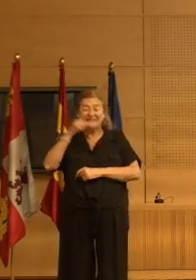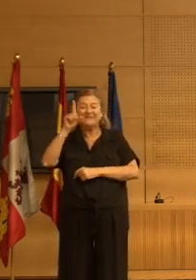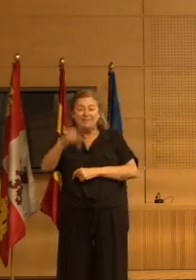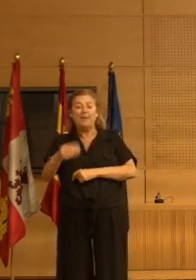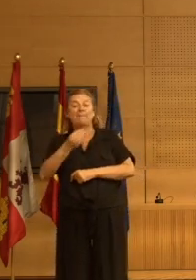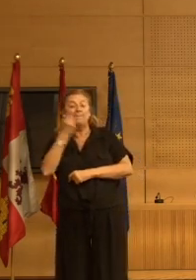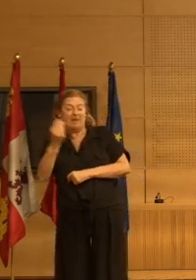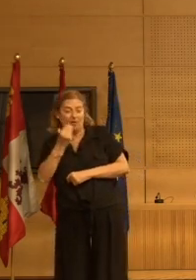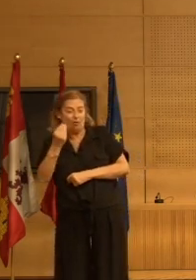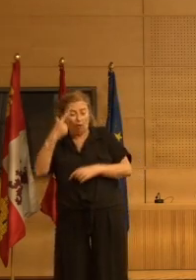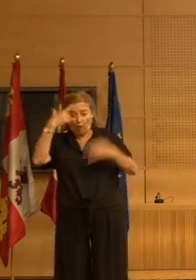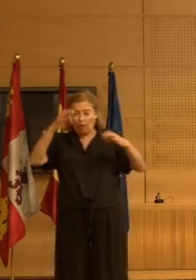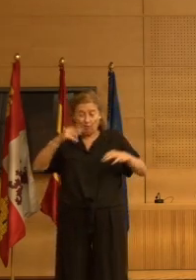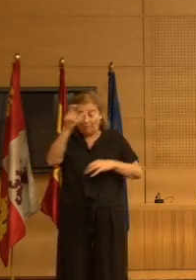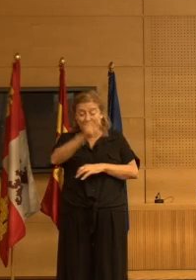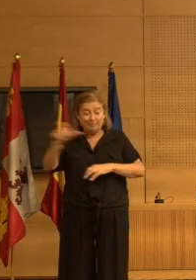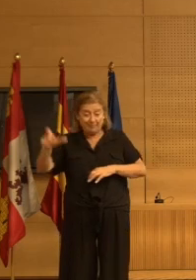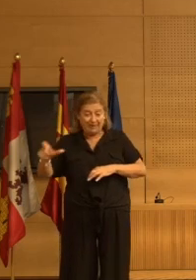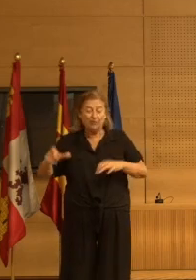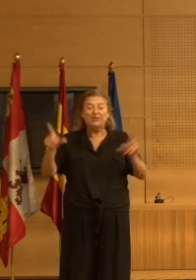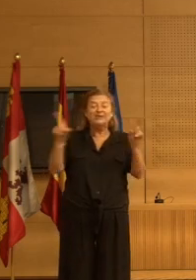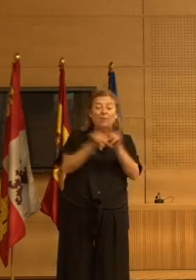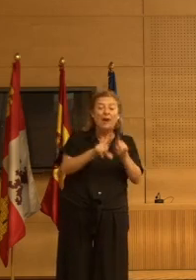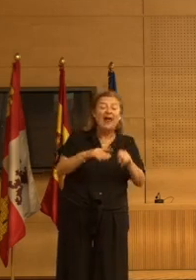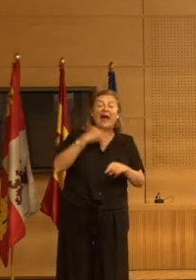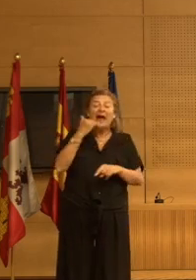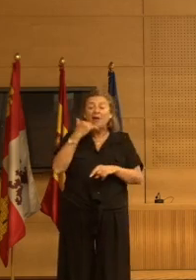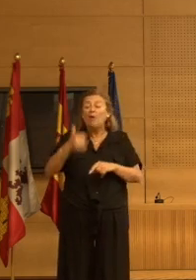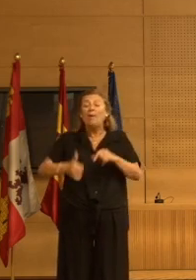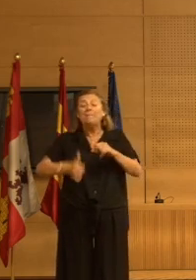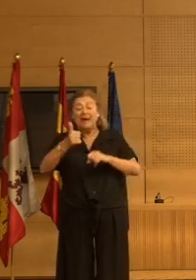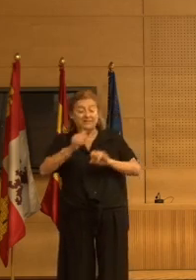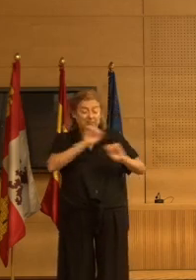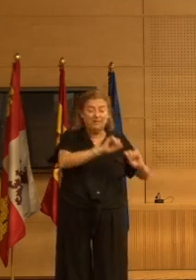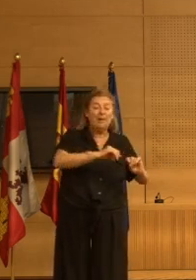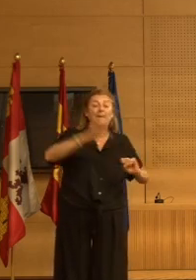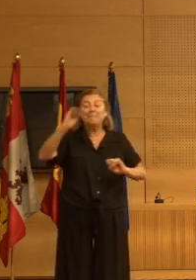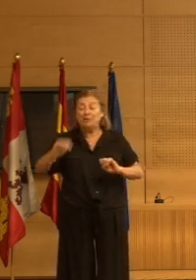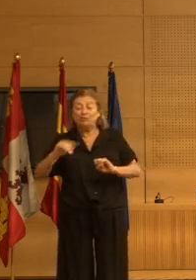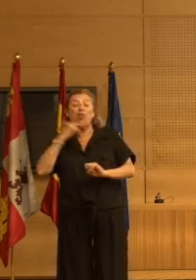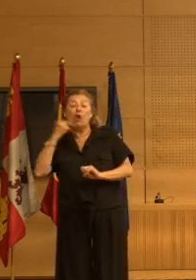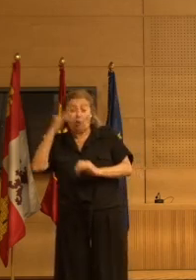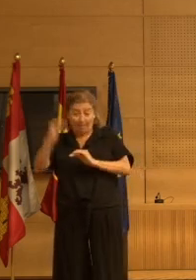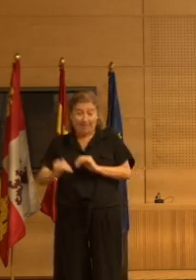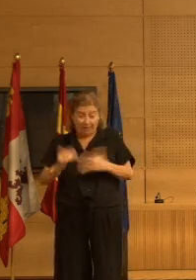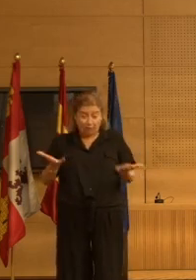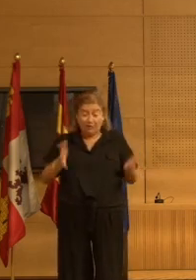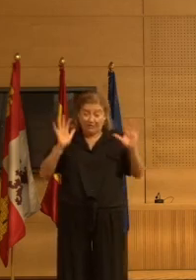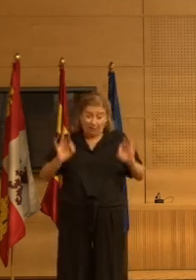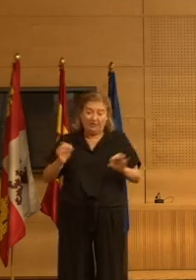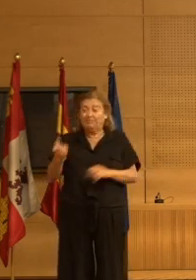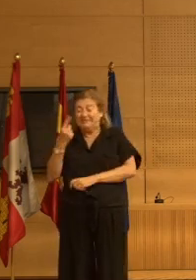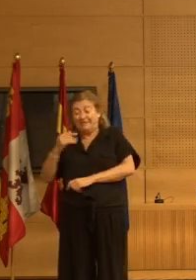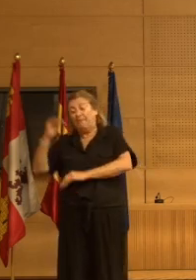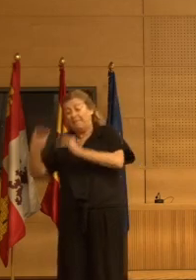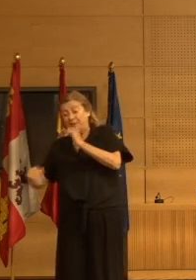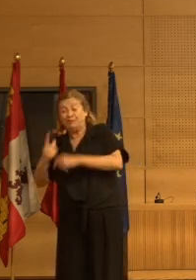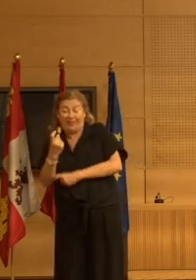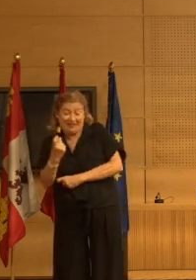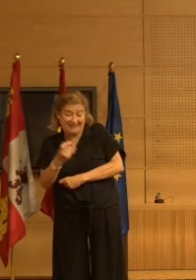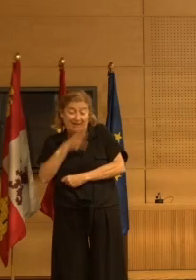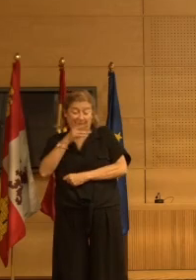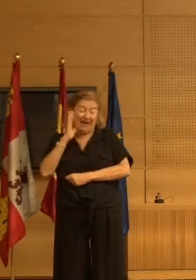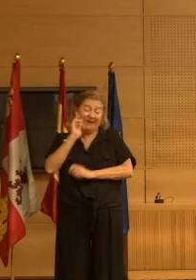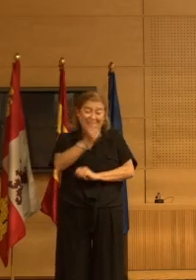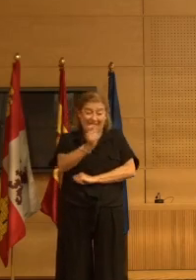mejoran es lógico los pacientes empiecen a mover más están menos anquilosados tienen menos dolor por tanto se utilizan menos analgésicos en